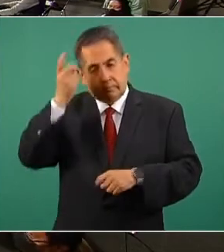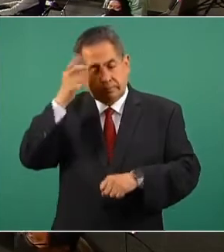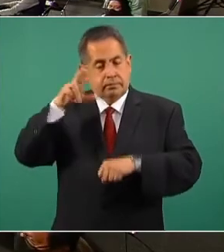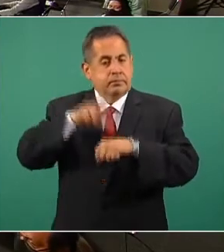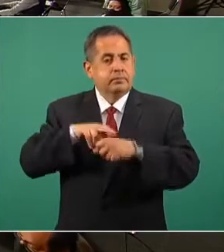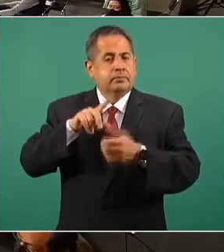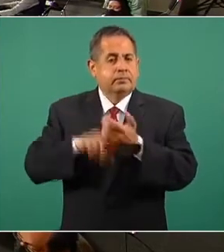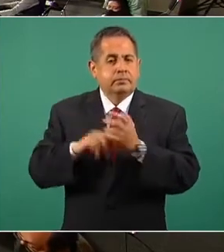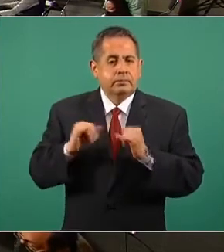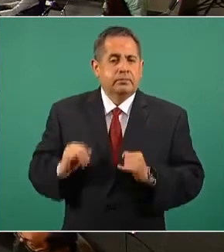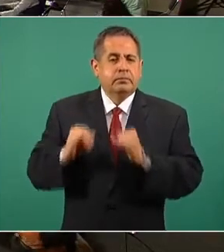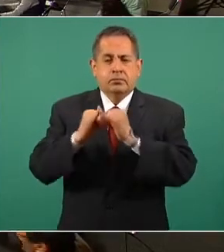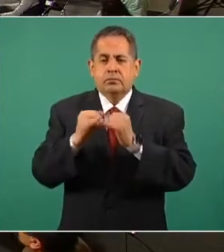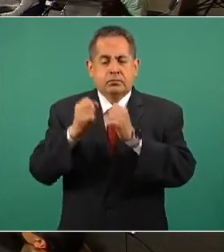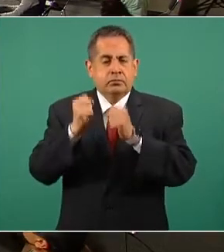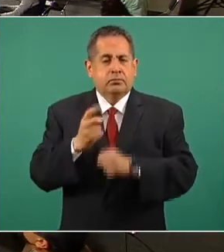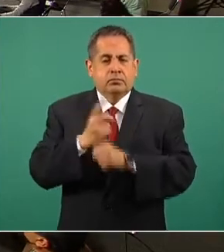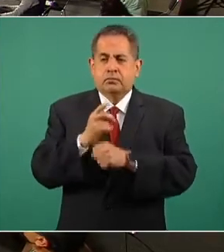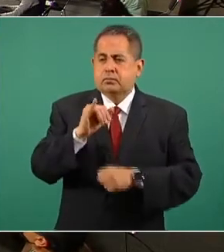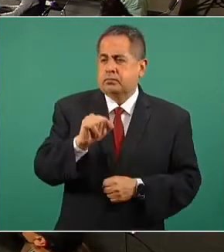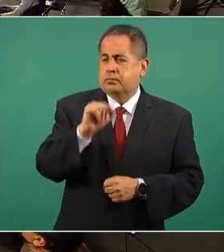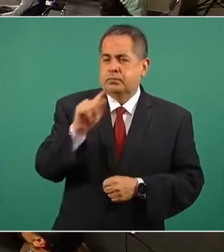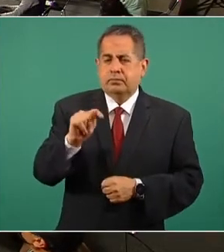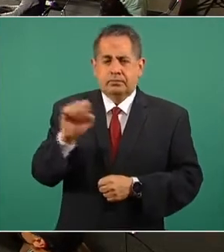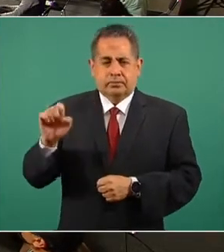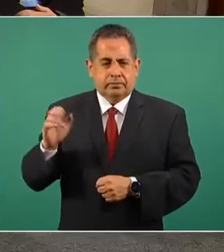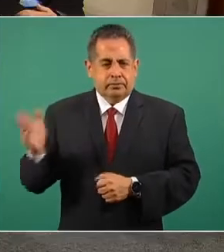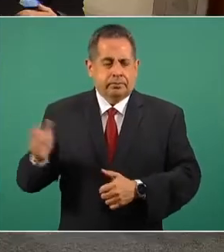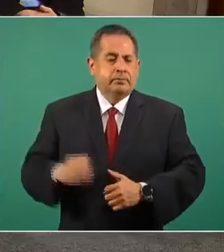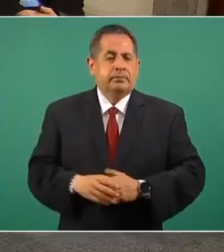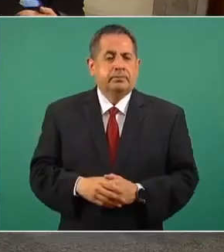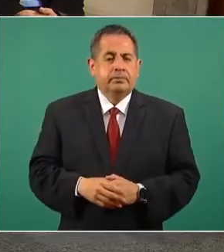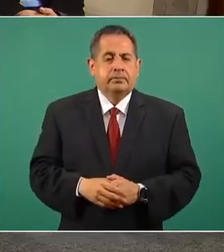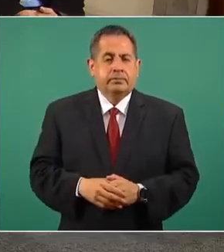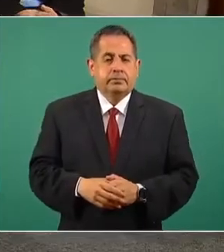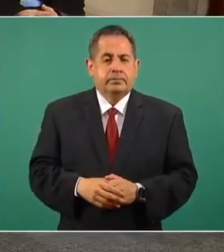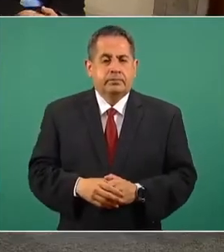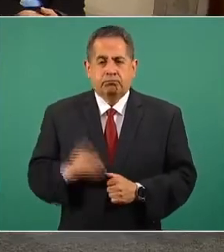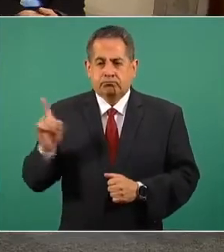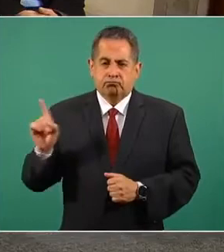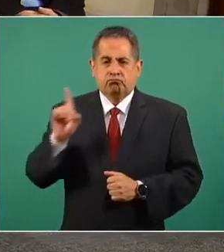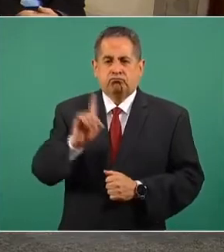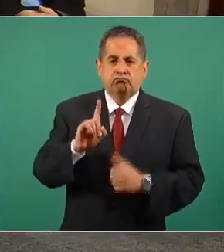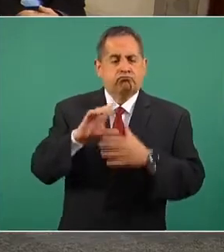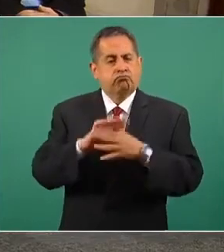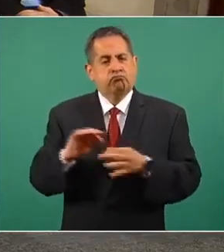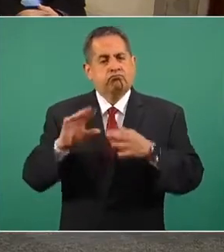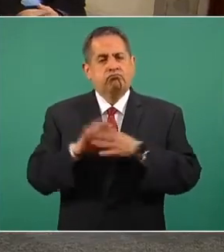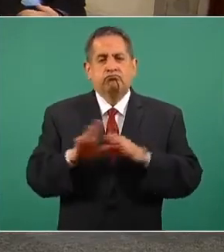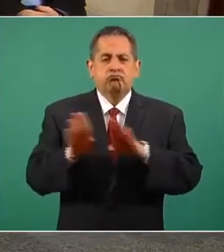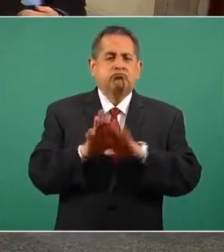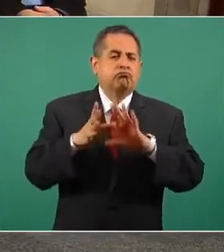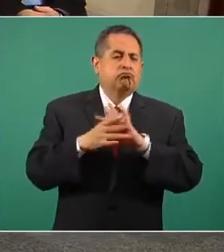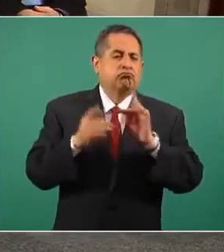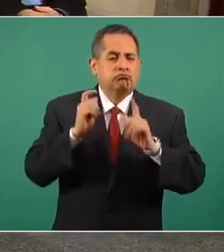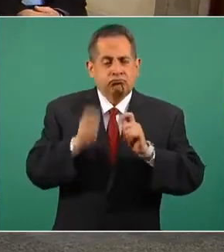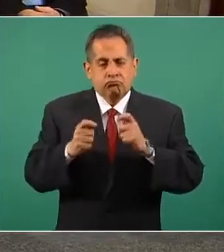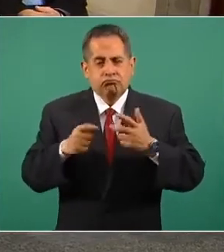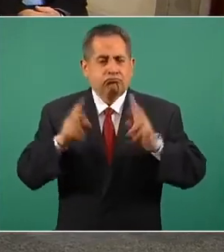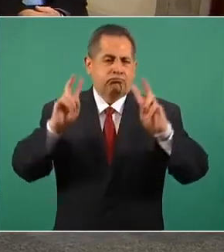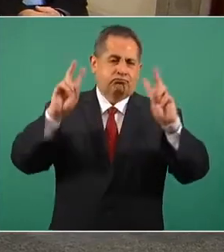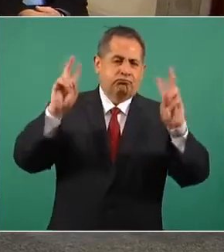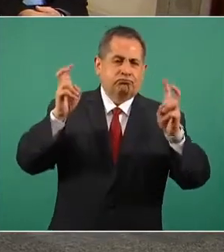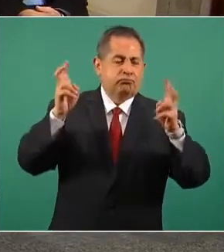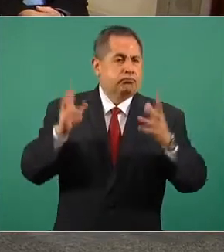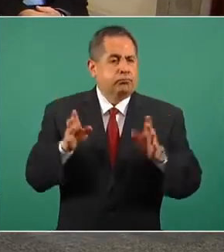Instituto de Seguridad Social para los Trabajadores al Servicio del Estado. Así que nos van a dar cuenta del tema